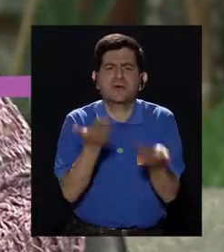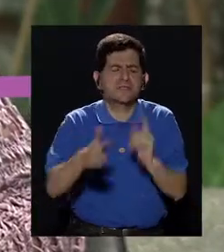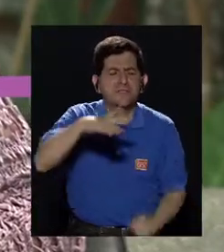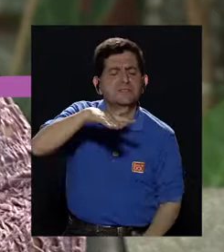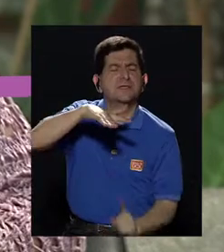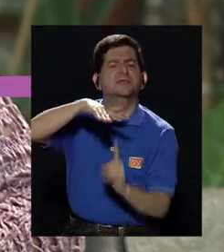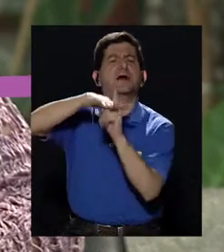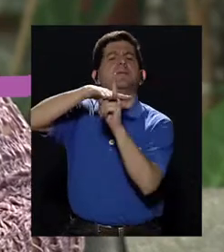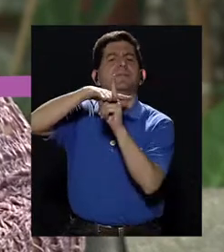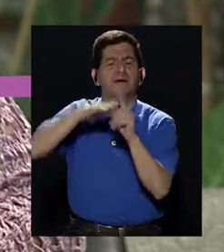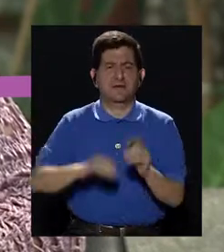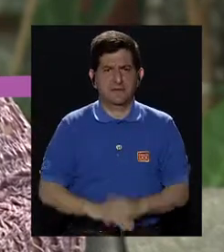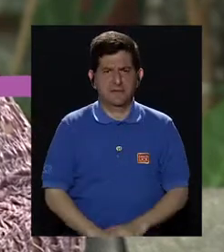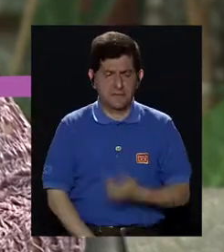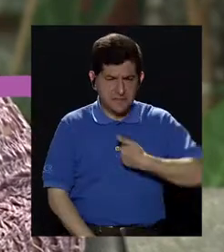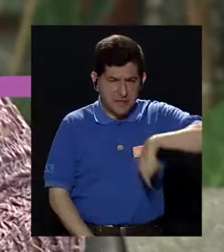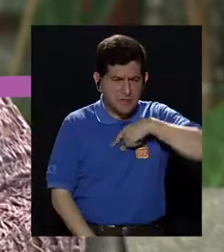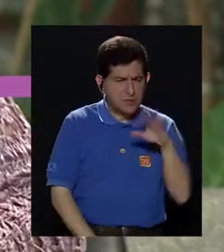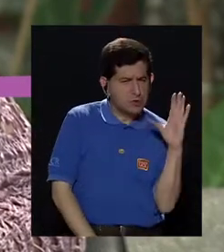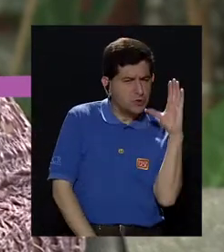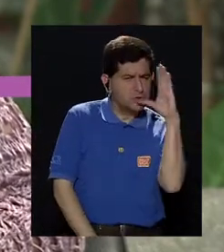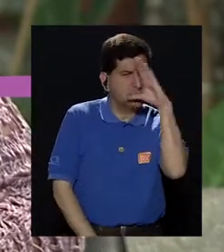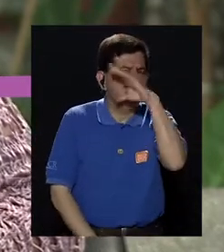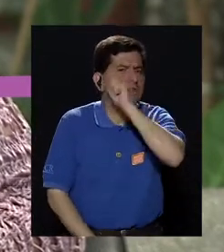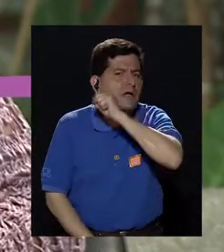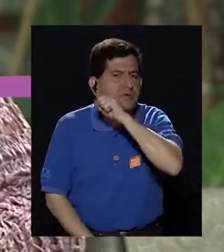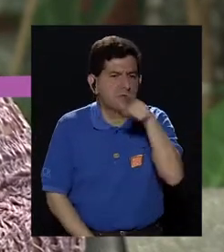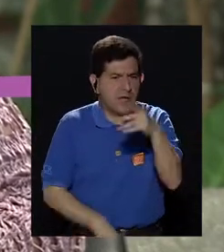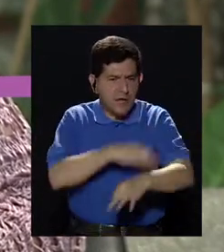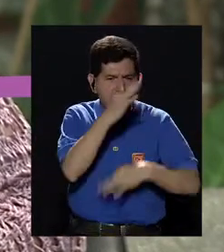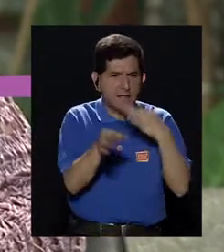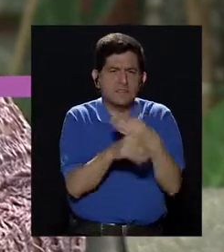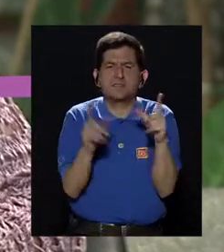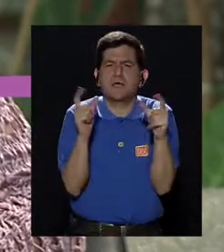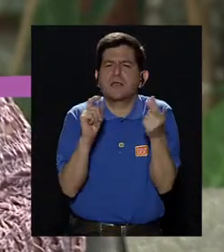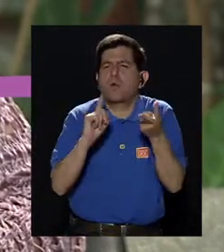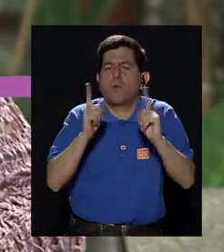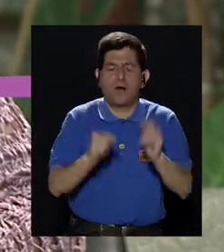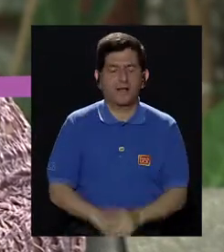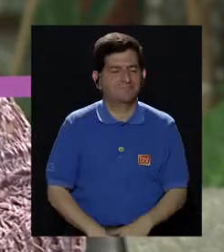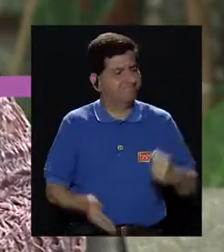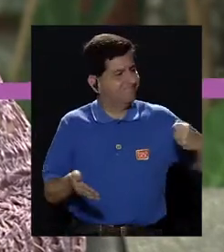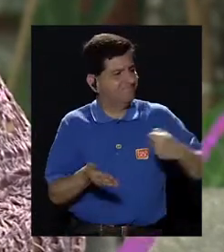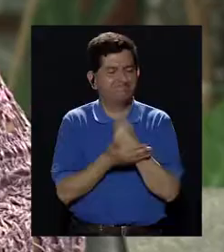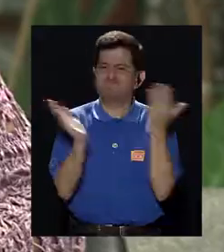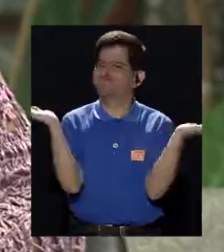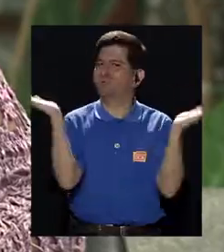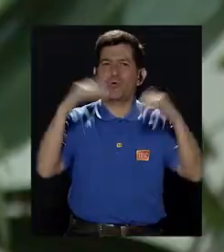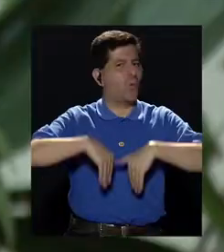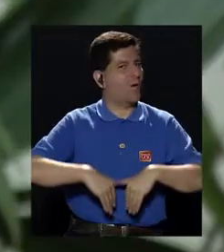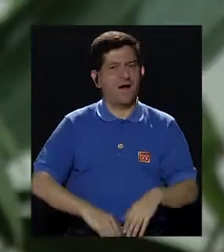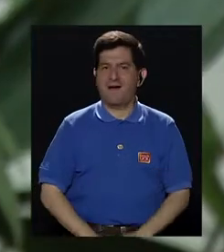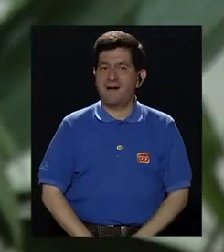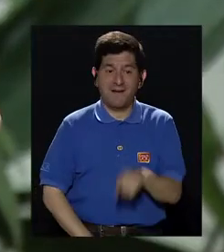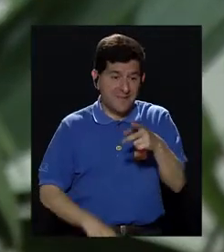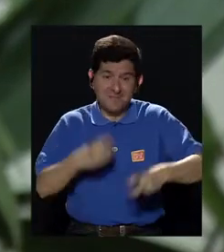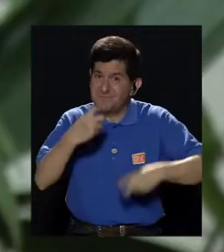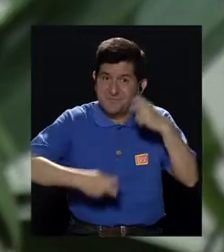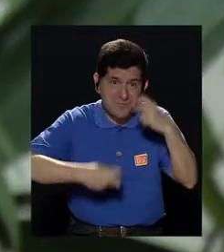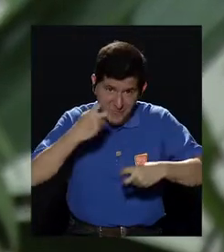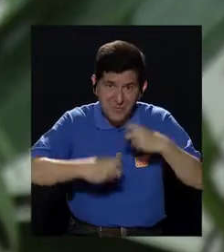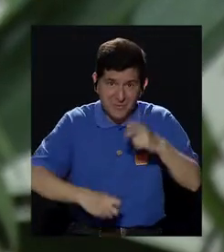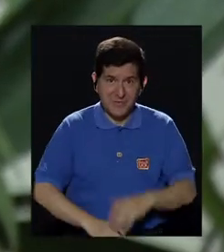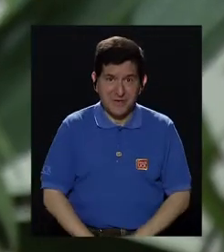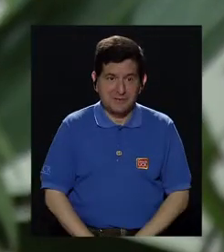que pudiéramos detectar o de aparición de este tipo de cáncer? Lamentablemente no existen, ese es uno de los